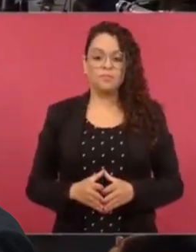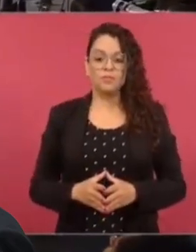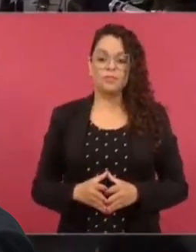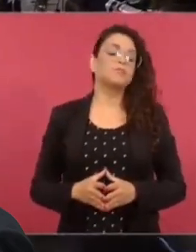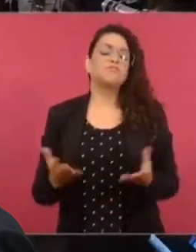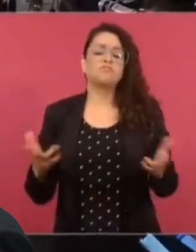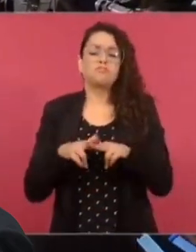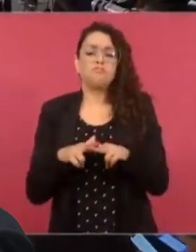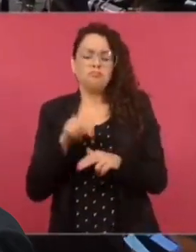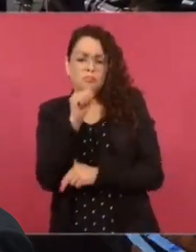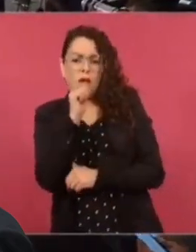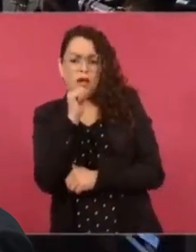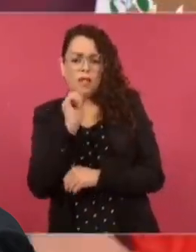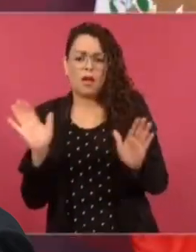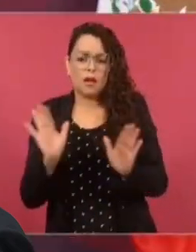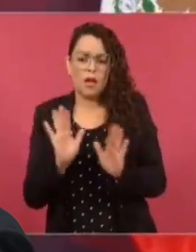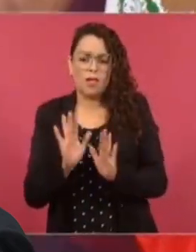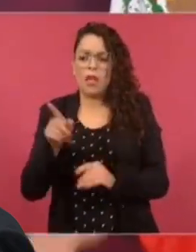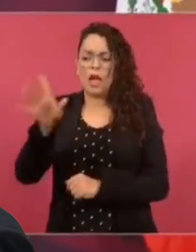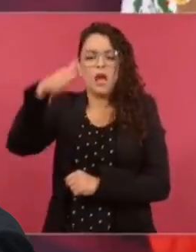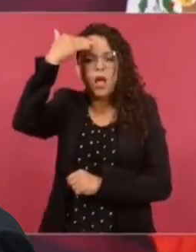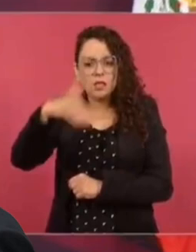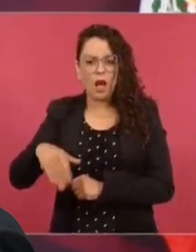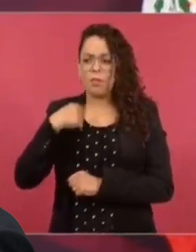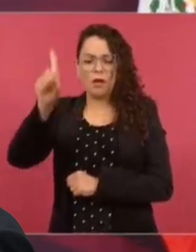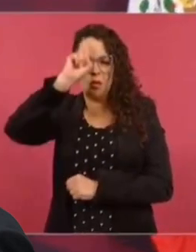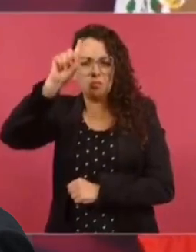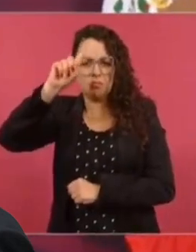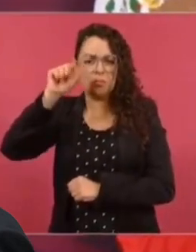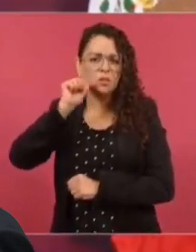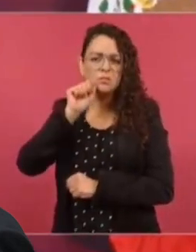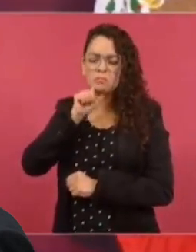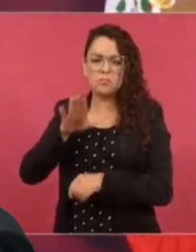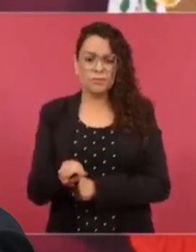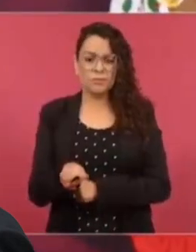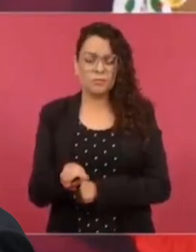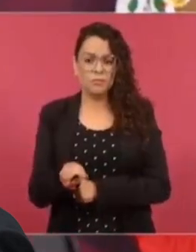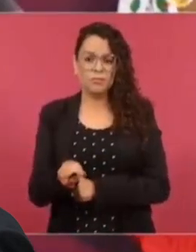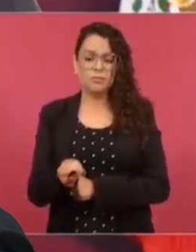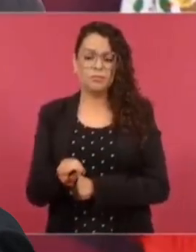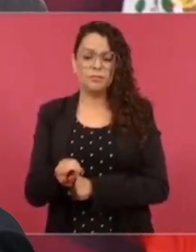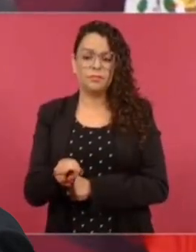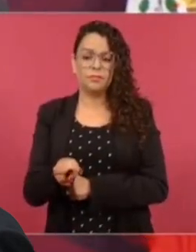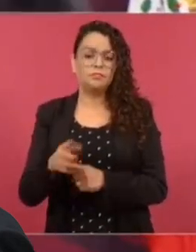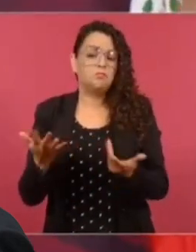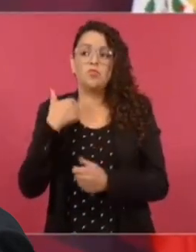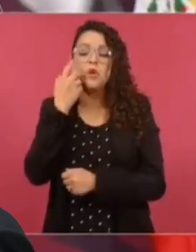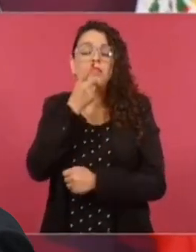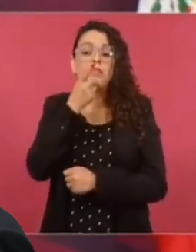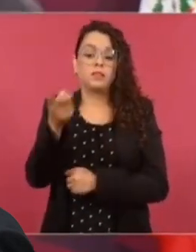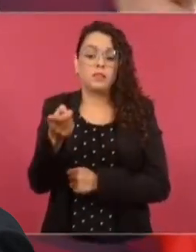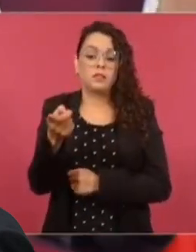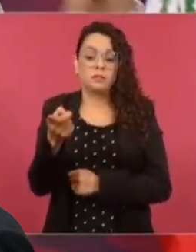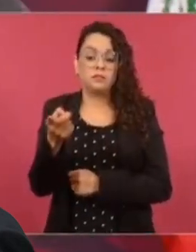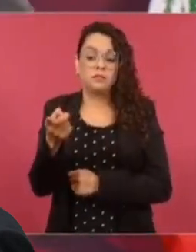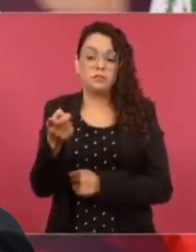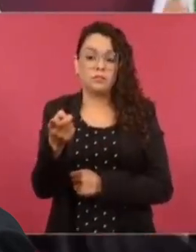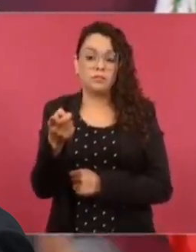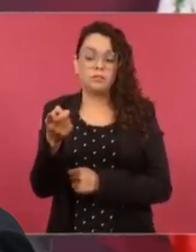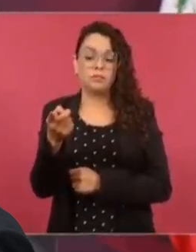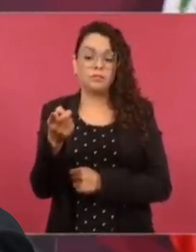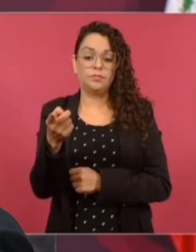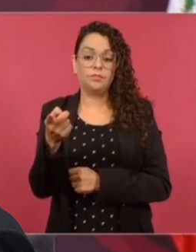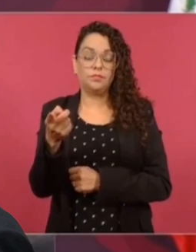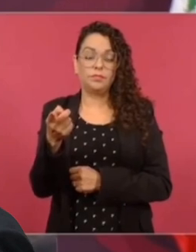Nada, lo que ya él ya sabe, yo que voy a recomendarle si él es un hombre con mucha experiencia. Decirle que, como